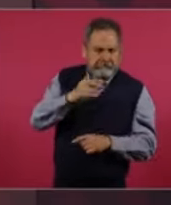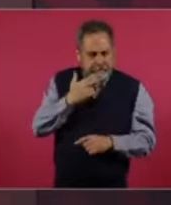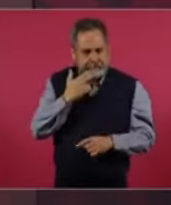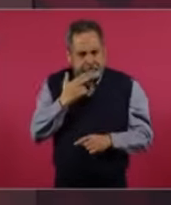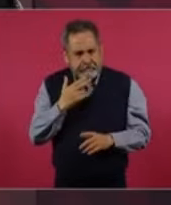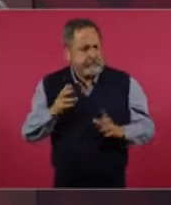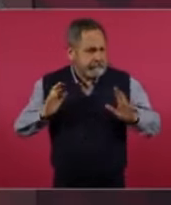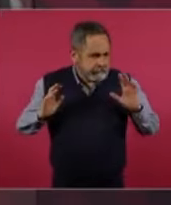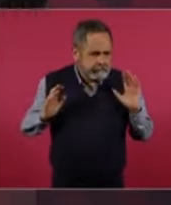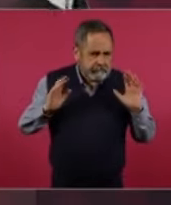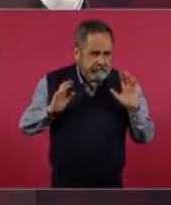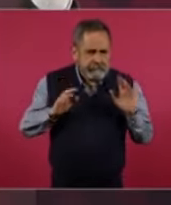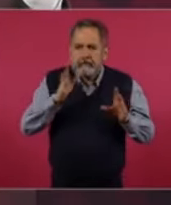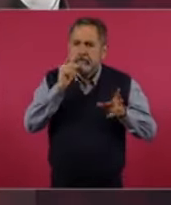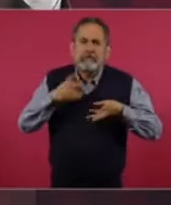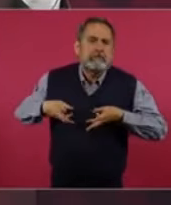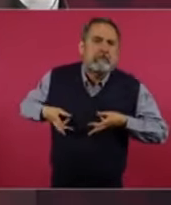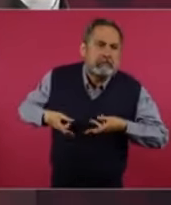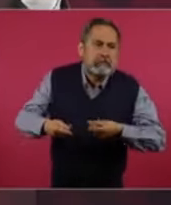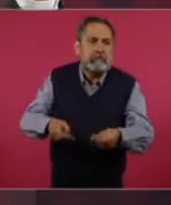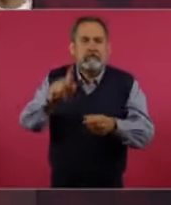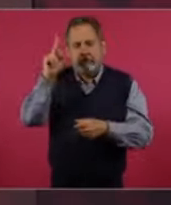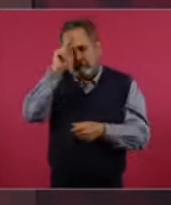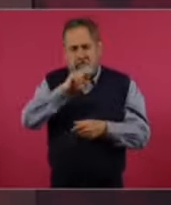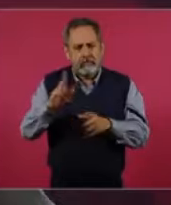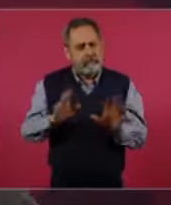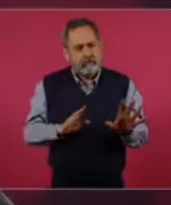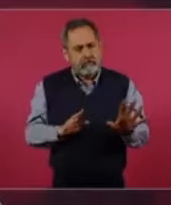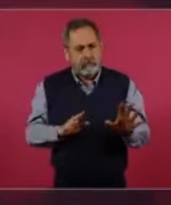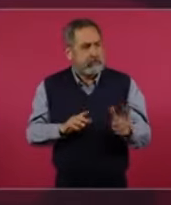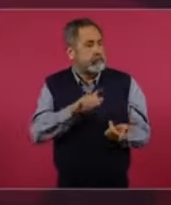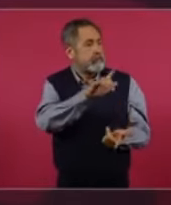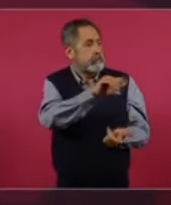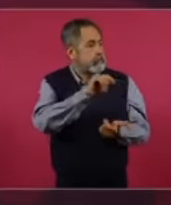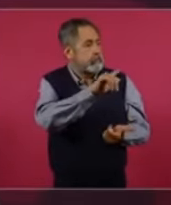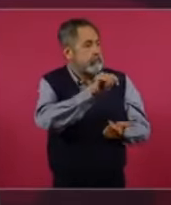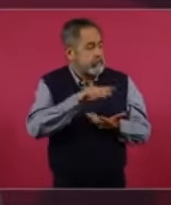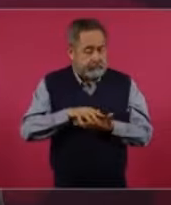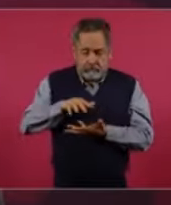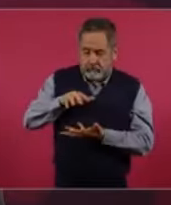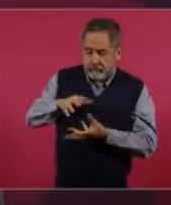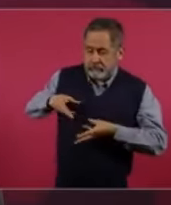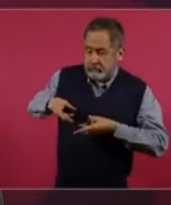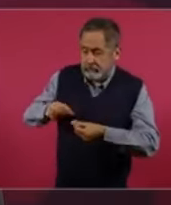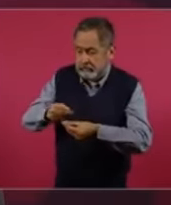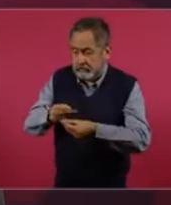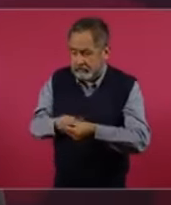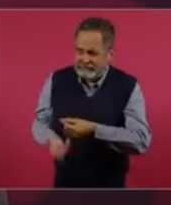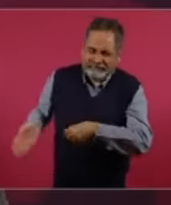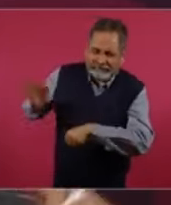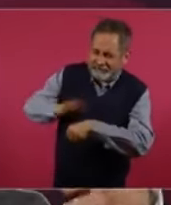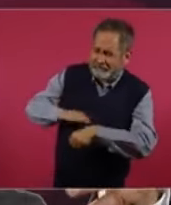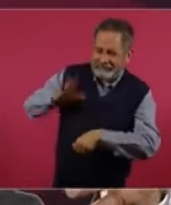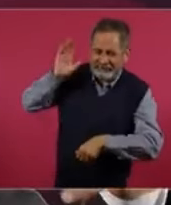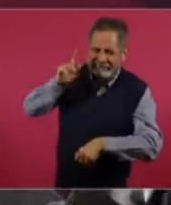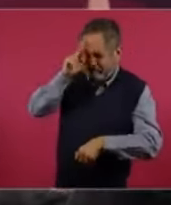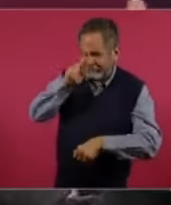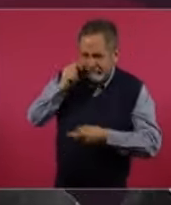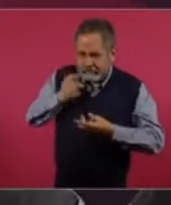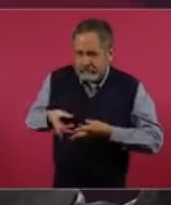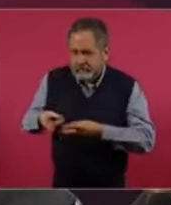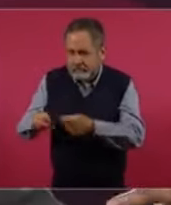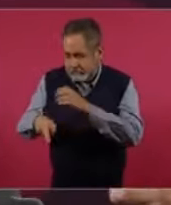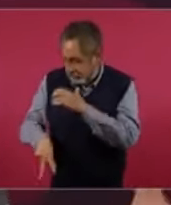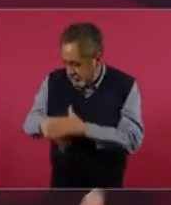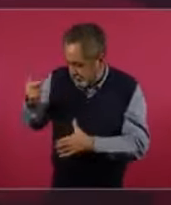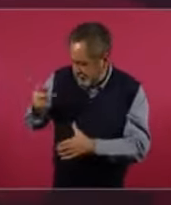no se puede gastar más de lo que se tiene de ingresos, porque si no se